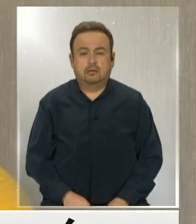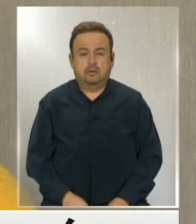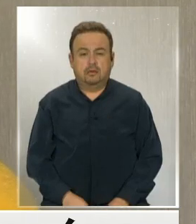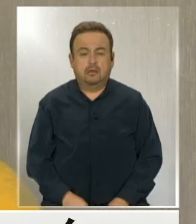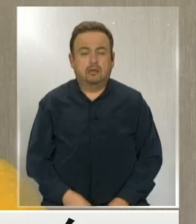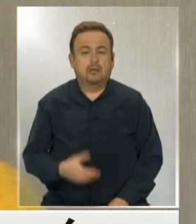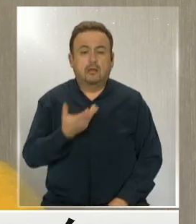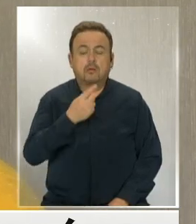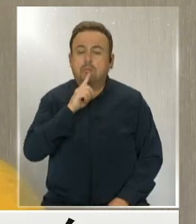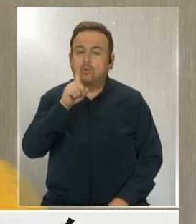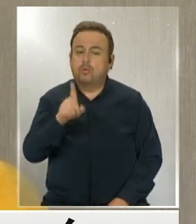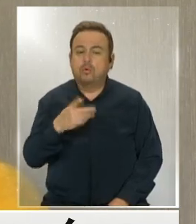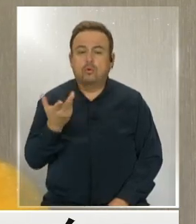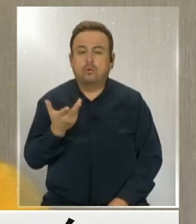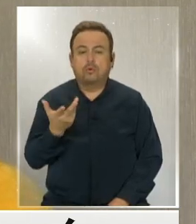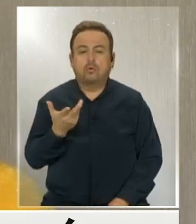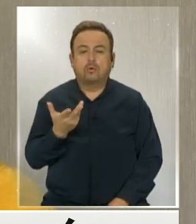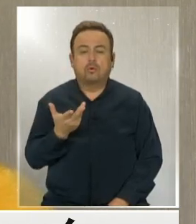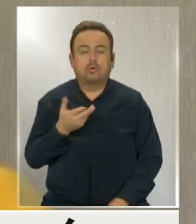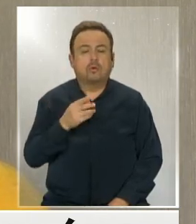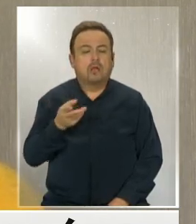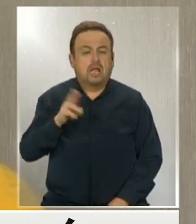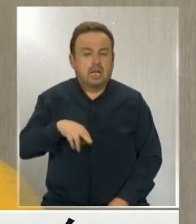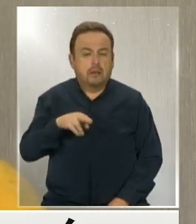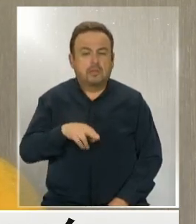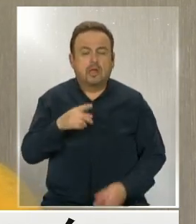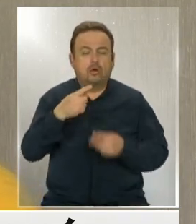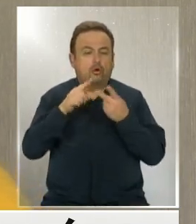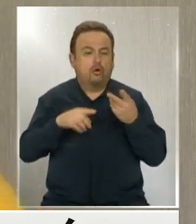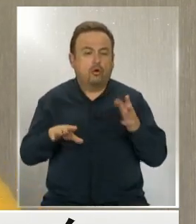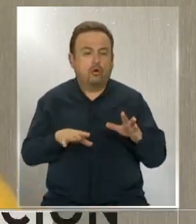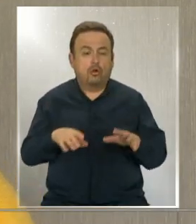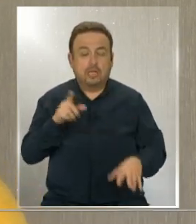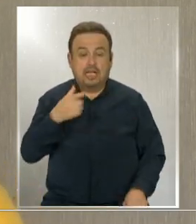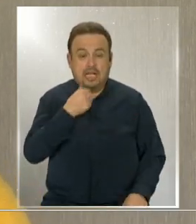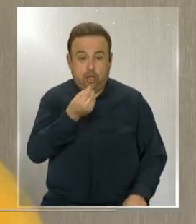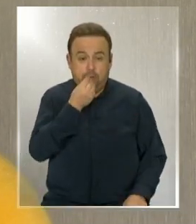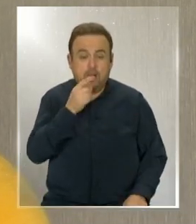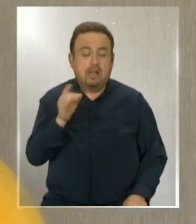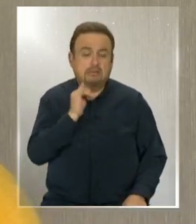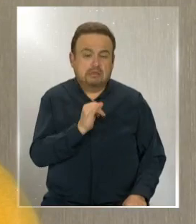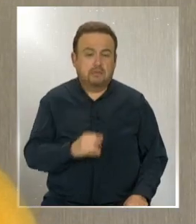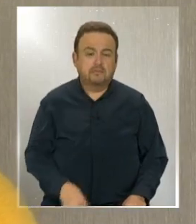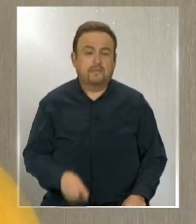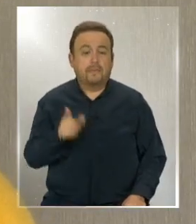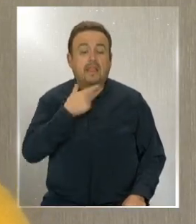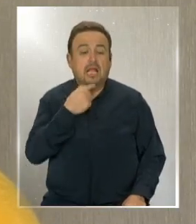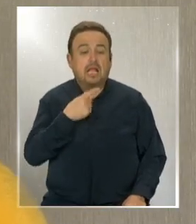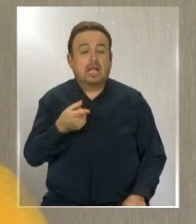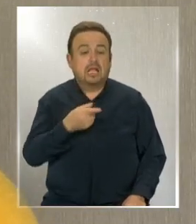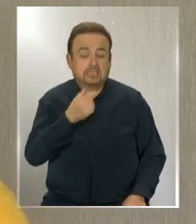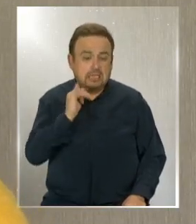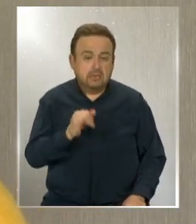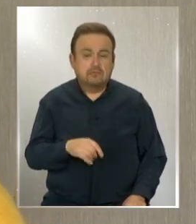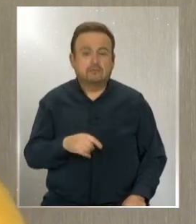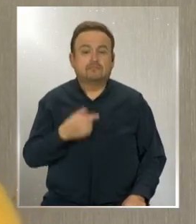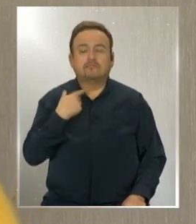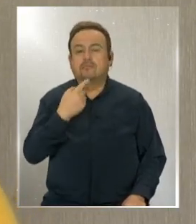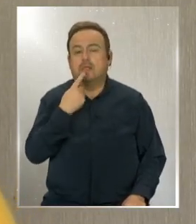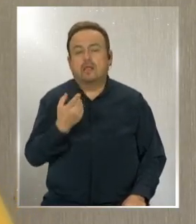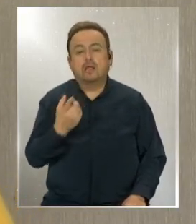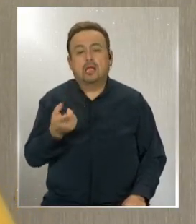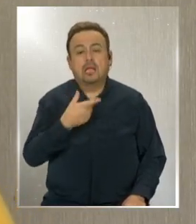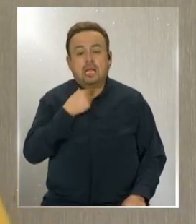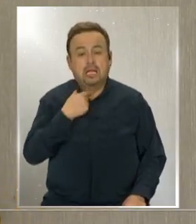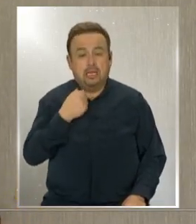Yo le podía preguntar así consecutivamente, ¿quieres comida? Sí. ¿Quieres esto? Sí. Y si yo le decía,